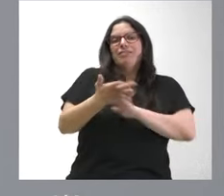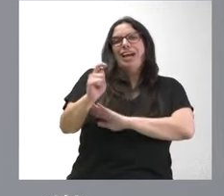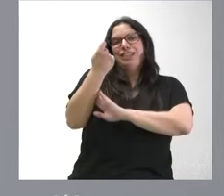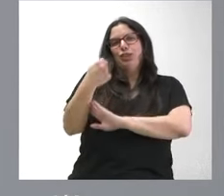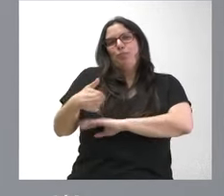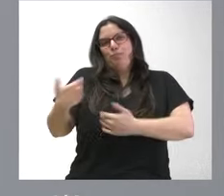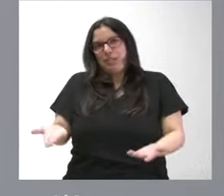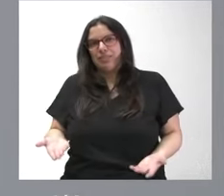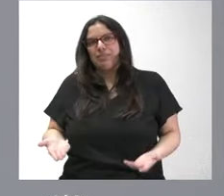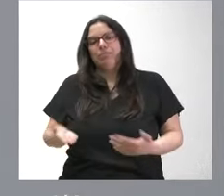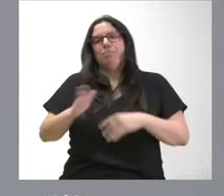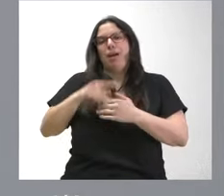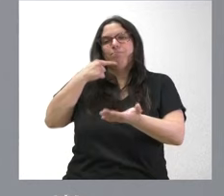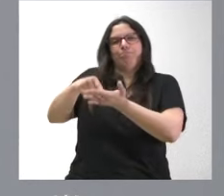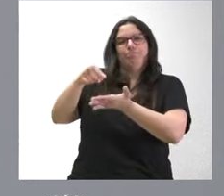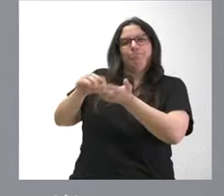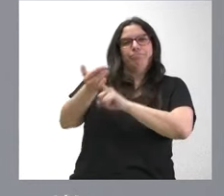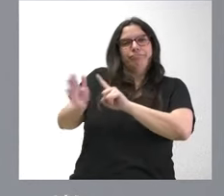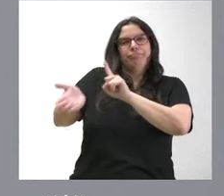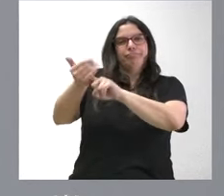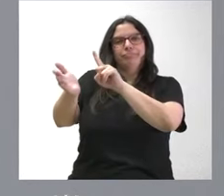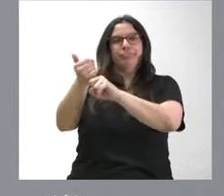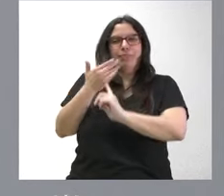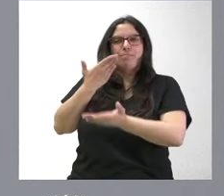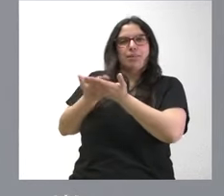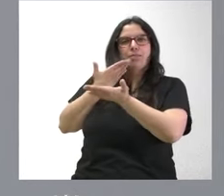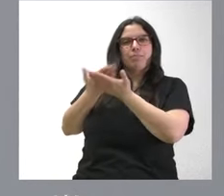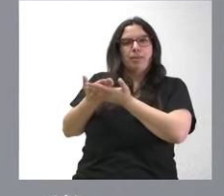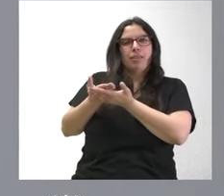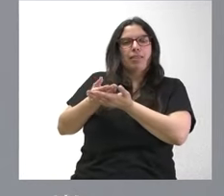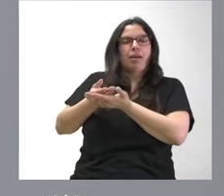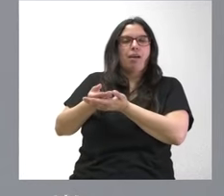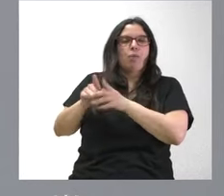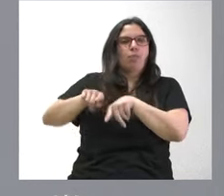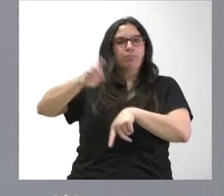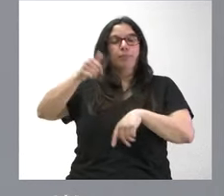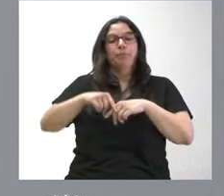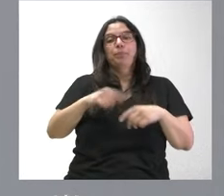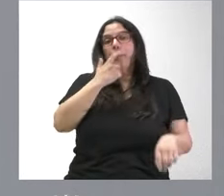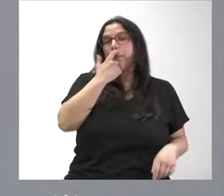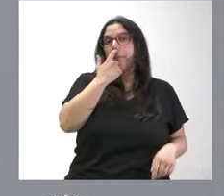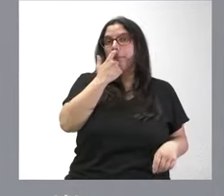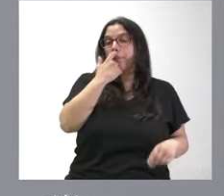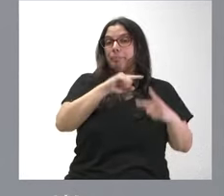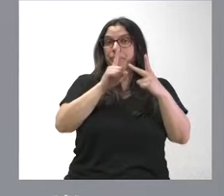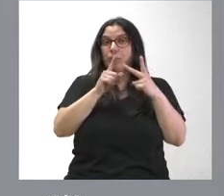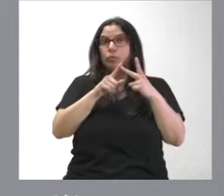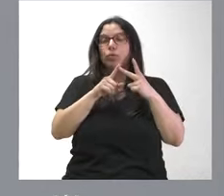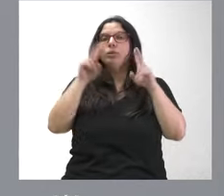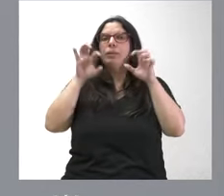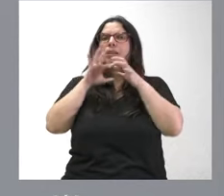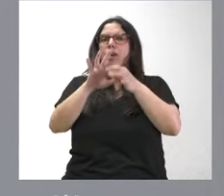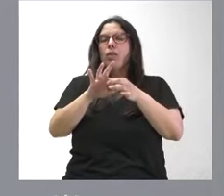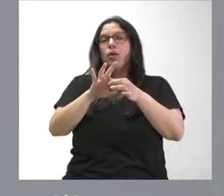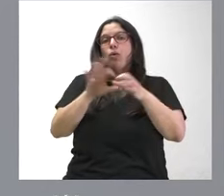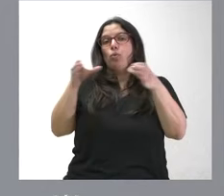en nuestras reivindicaciones y en nuestras demandas como comunidad autónoma. Y la segunda de las cuestiones que tiene que ver con un planteamiento